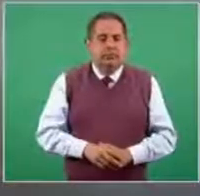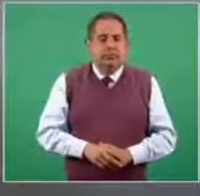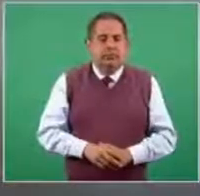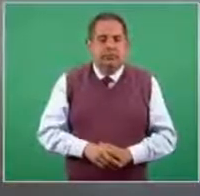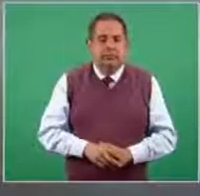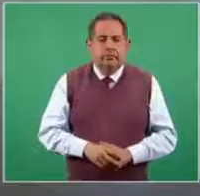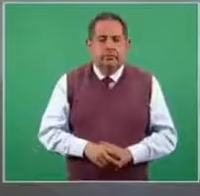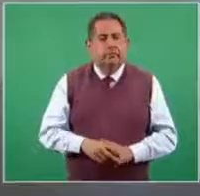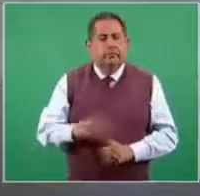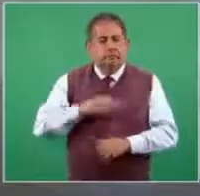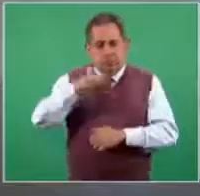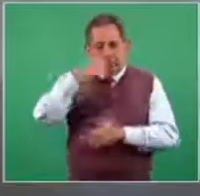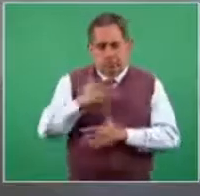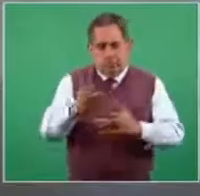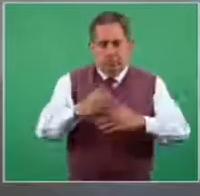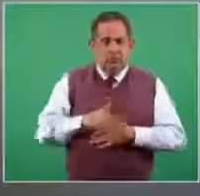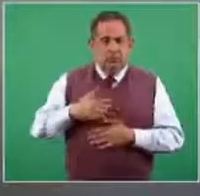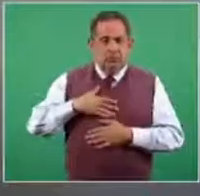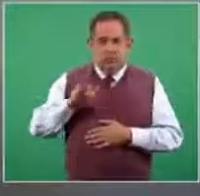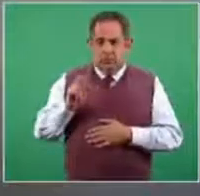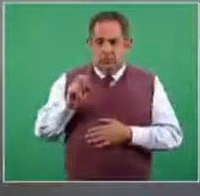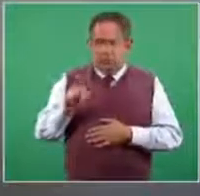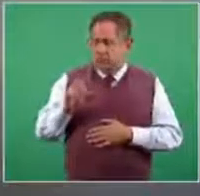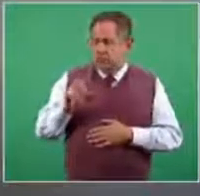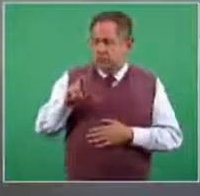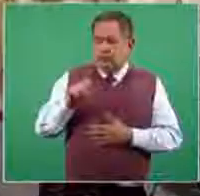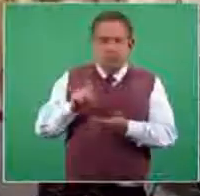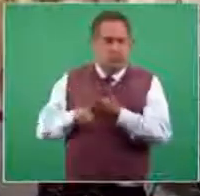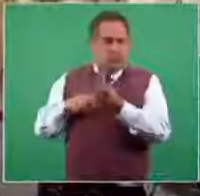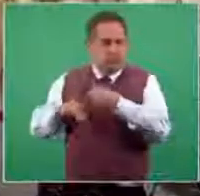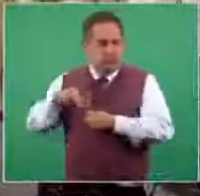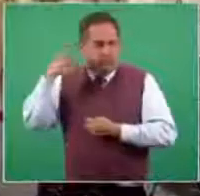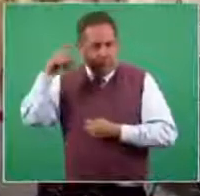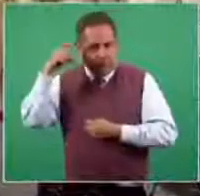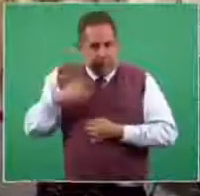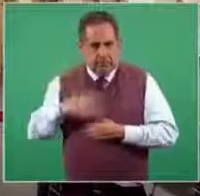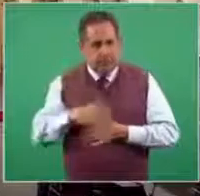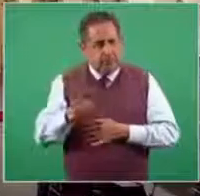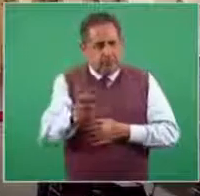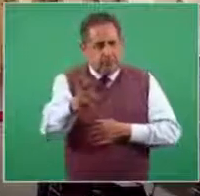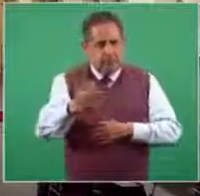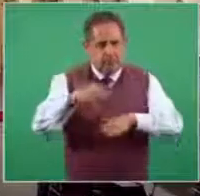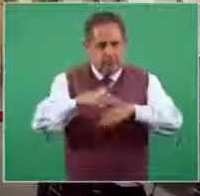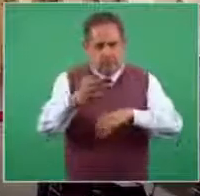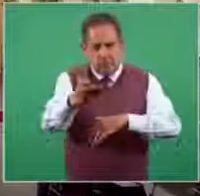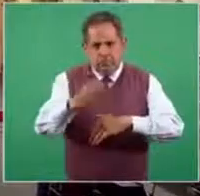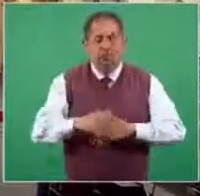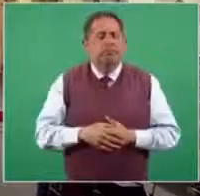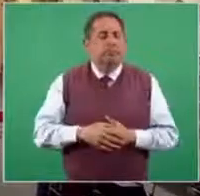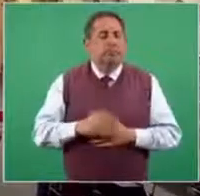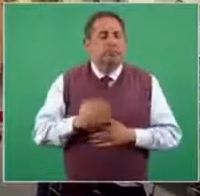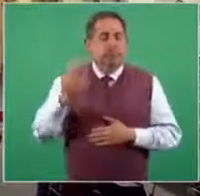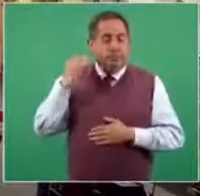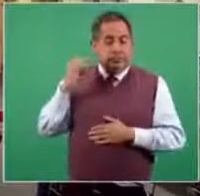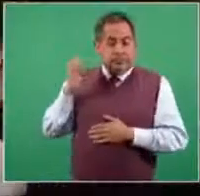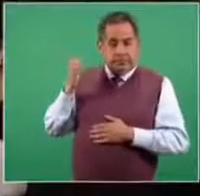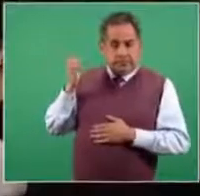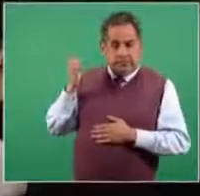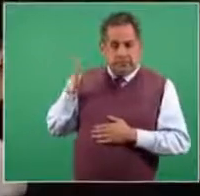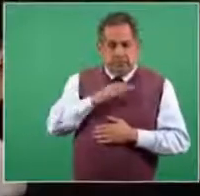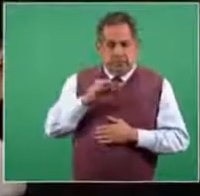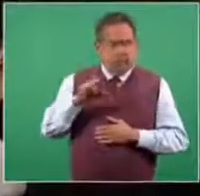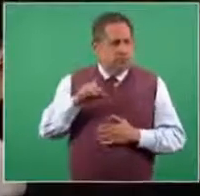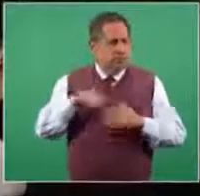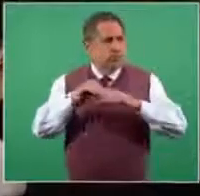Sí, buenas noches. Juan Carlos Machorro, AM de Querétaro. Doctor, con las cifras que se dieron en enero, que son casi